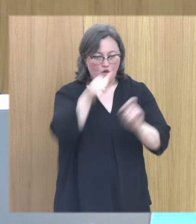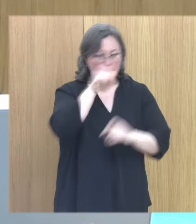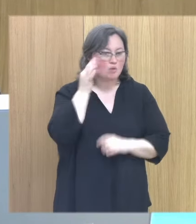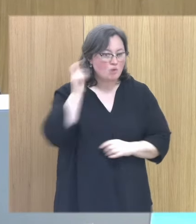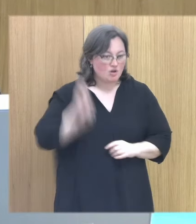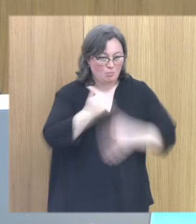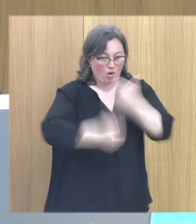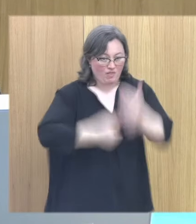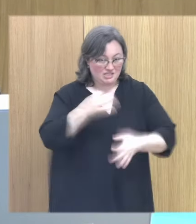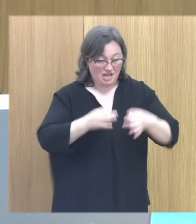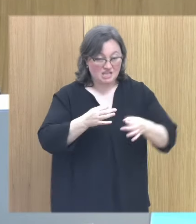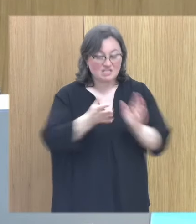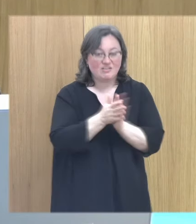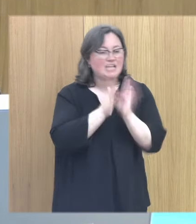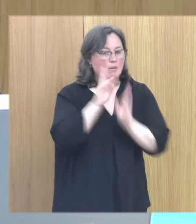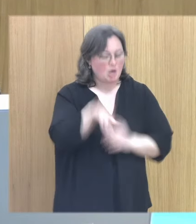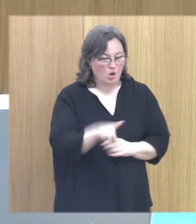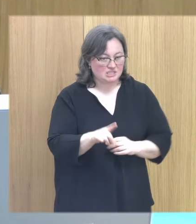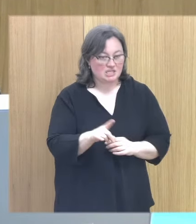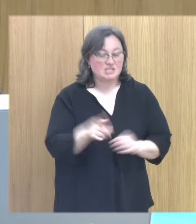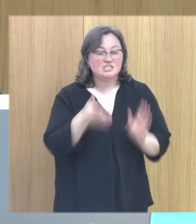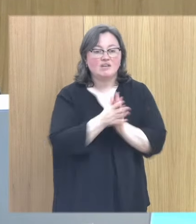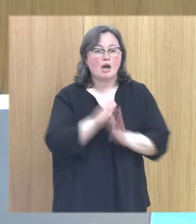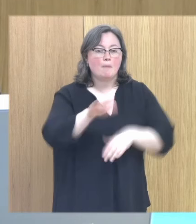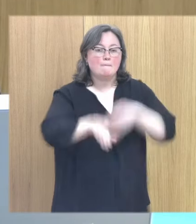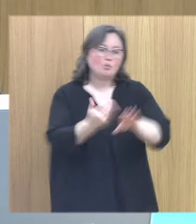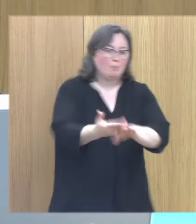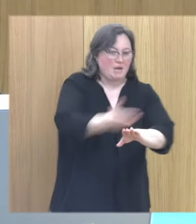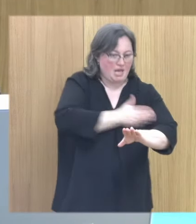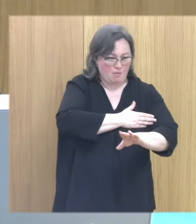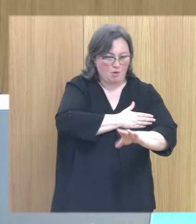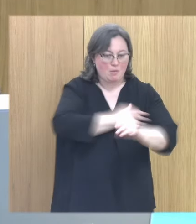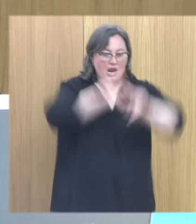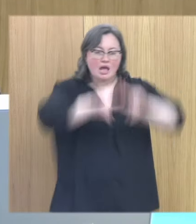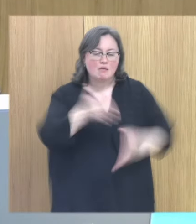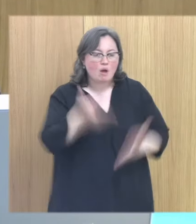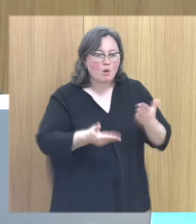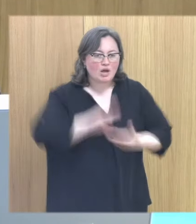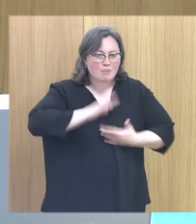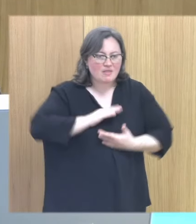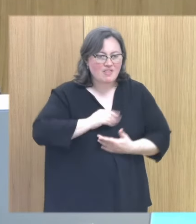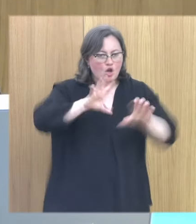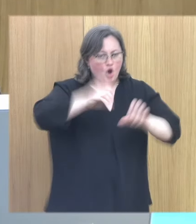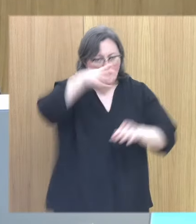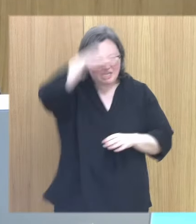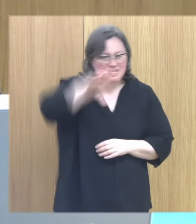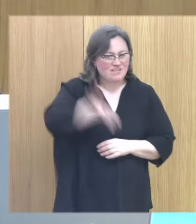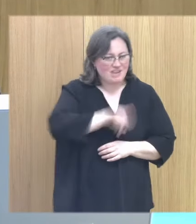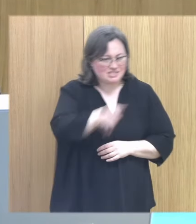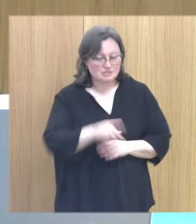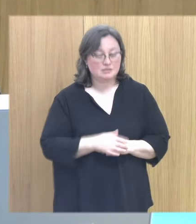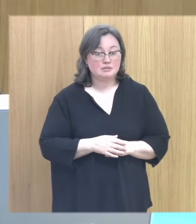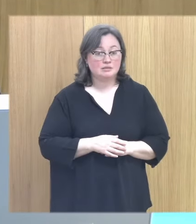procesal no es hacer terapias sino es un paso previo previo para evaluación de capacidades cognitivas etcétera